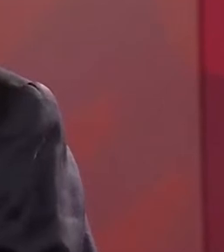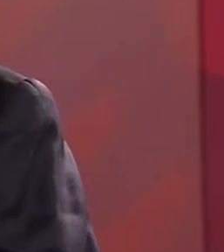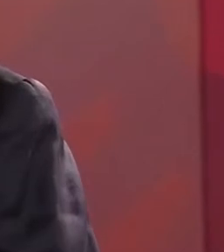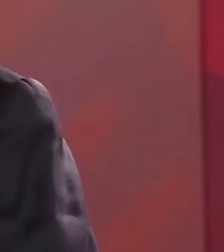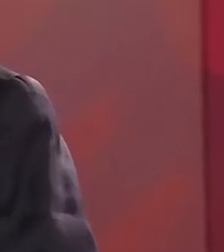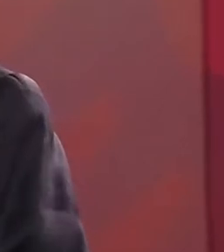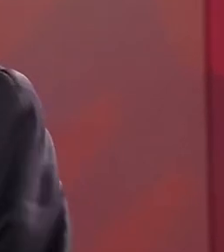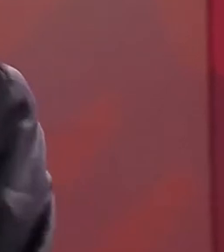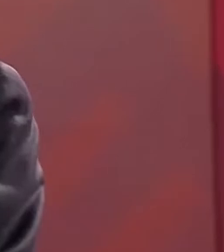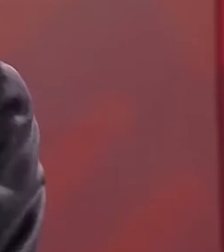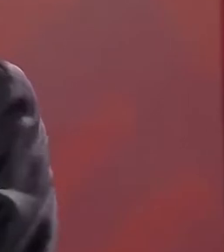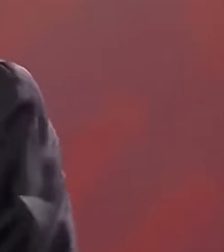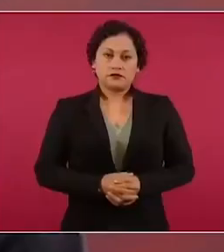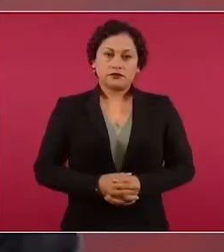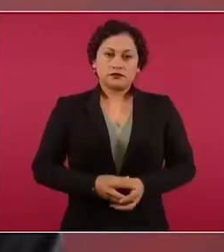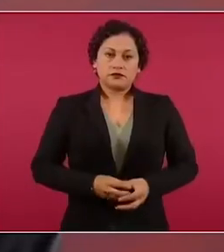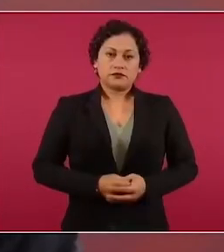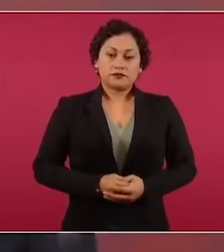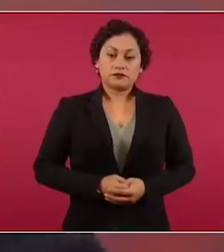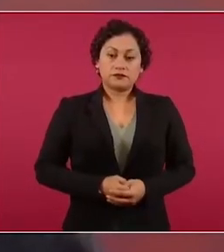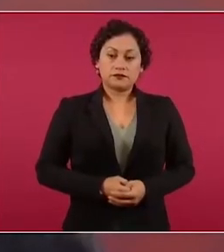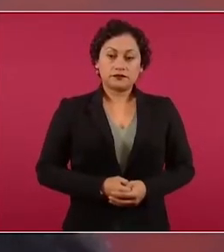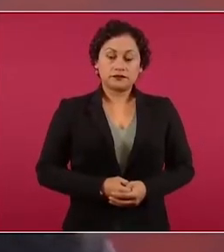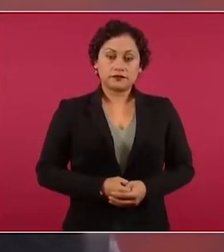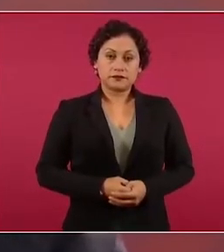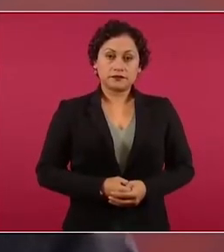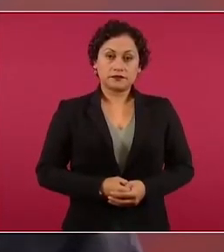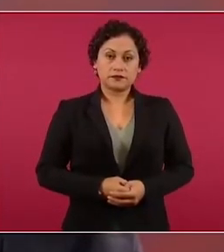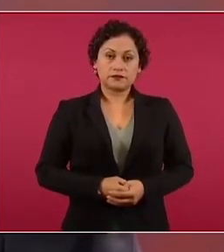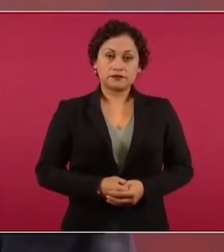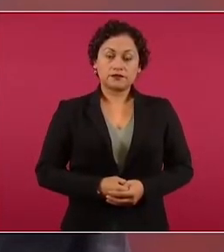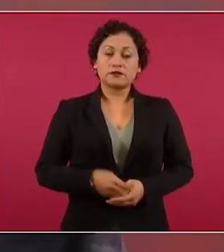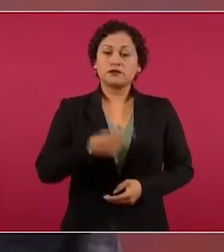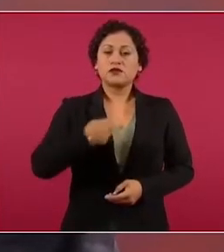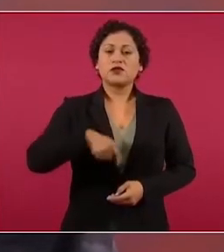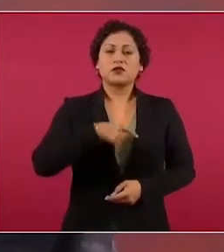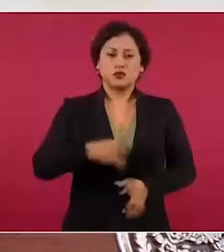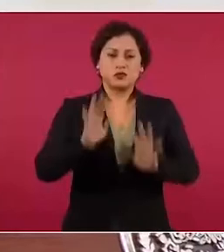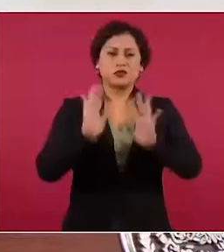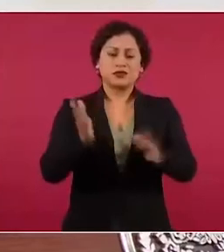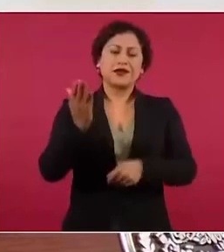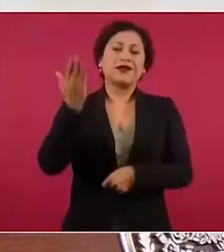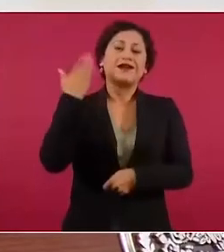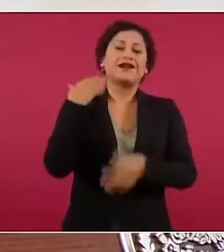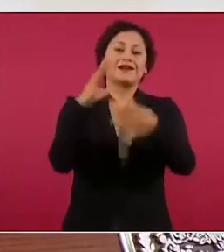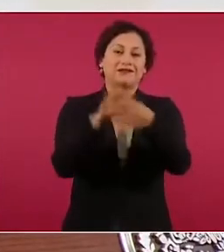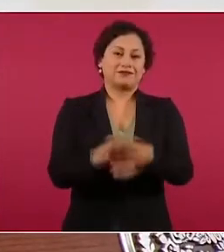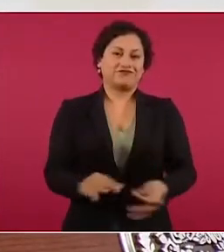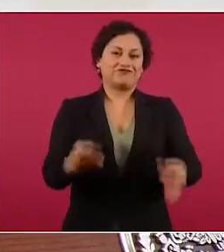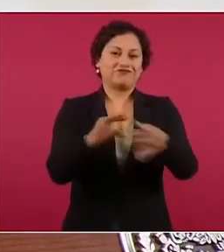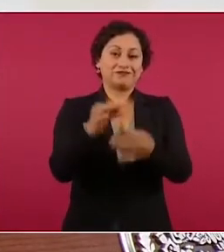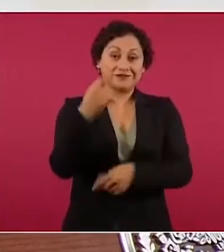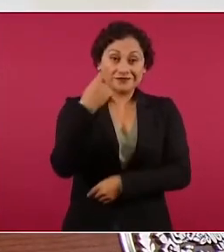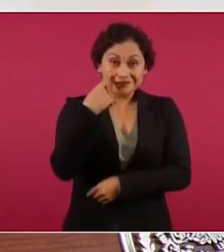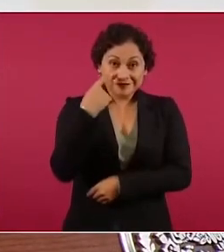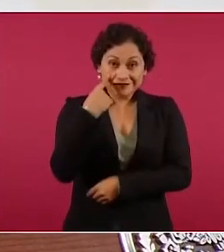esto lo hemos dicho, produce